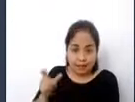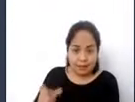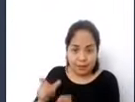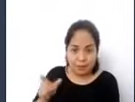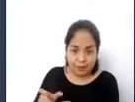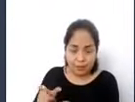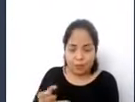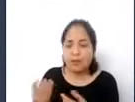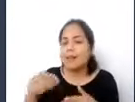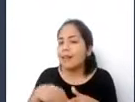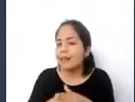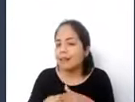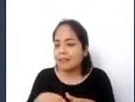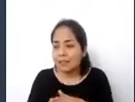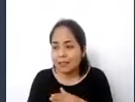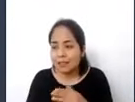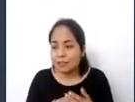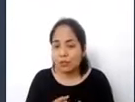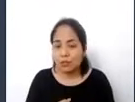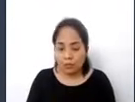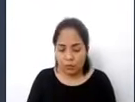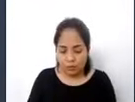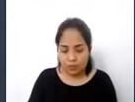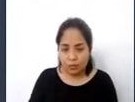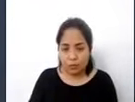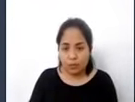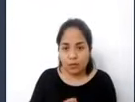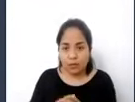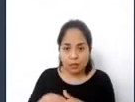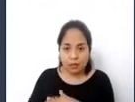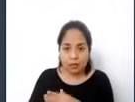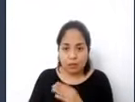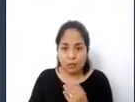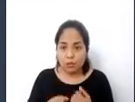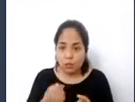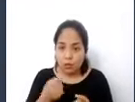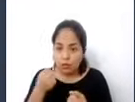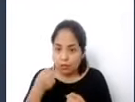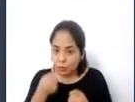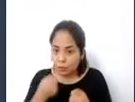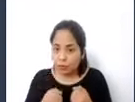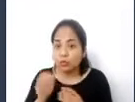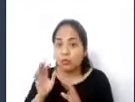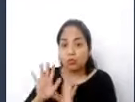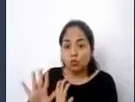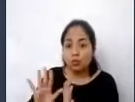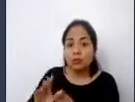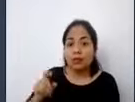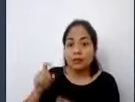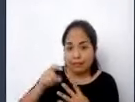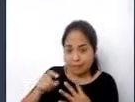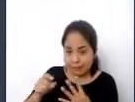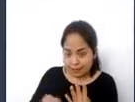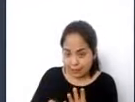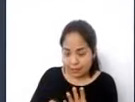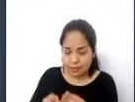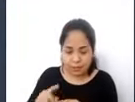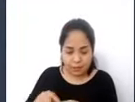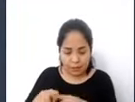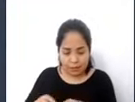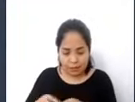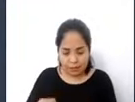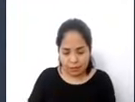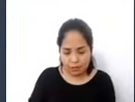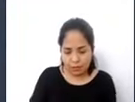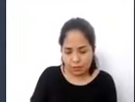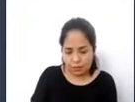acceso a algún tipo de transporte y cuáles son sus necesidades, considerando que estas son diferentes según se trate de personas con